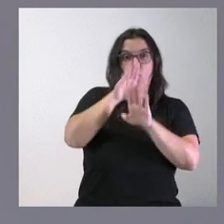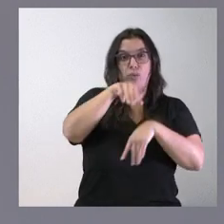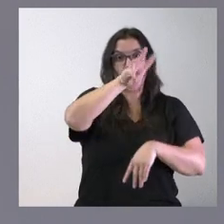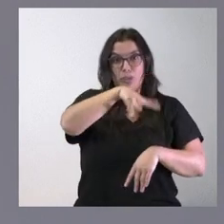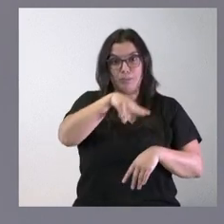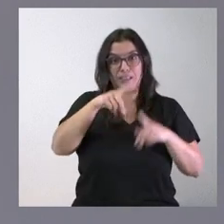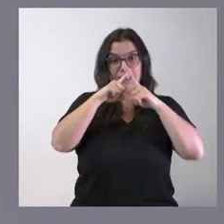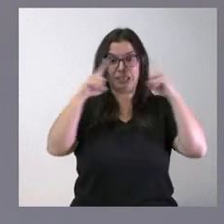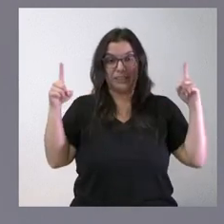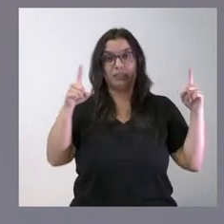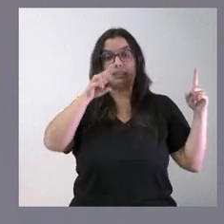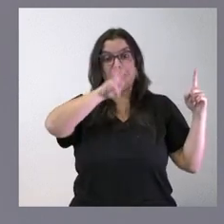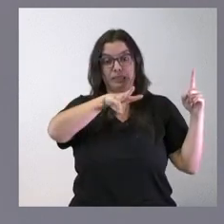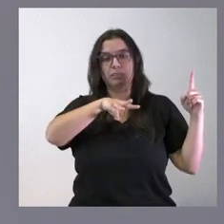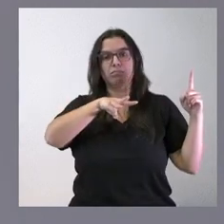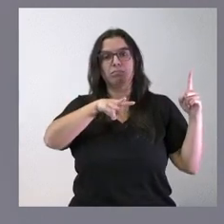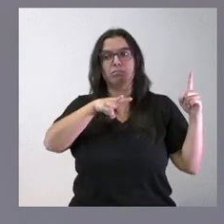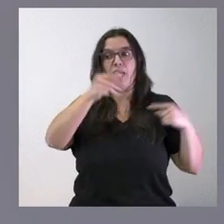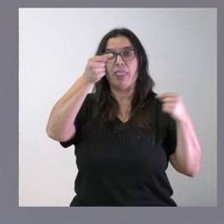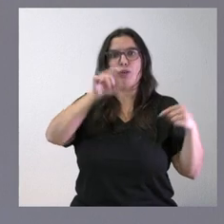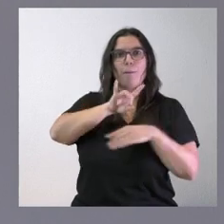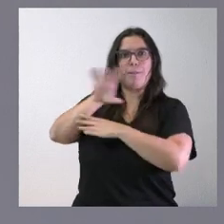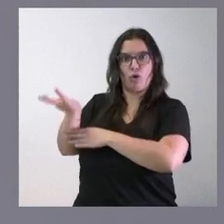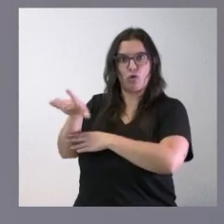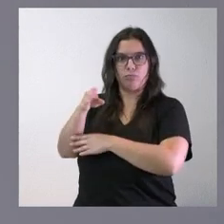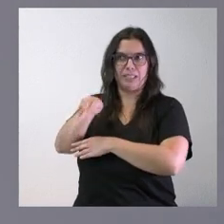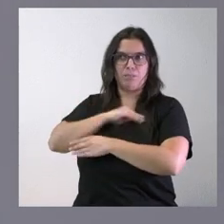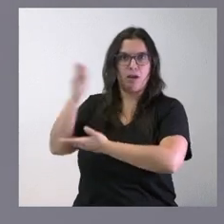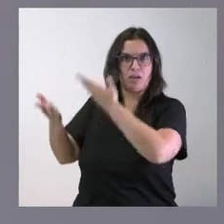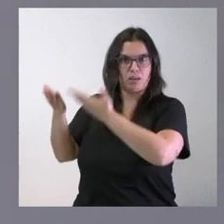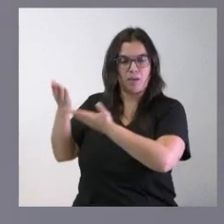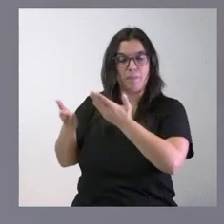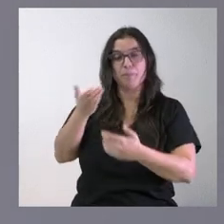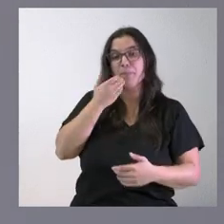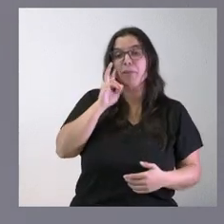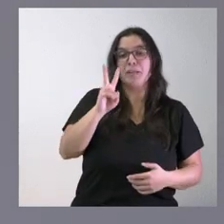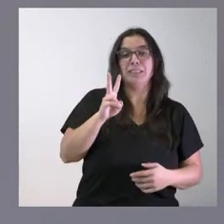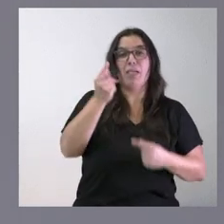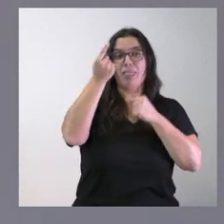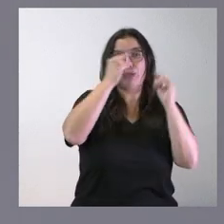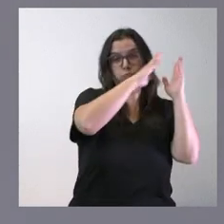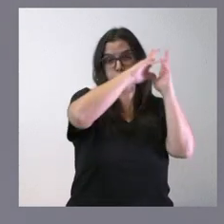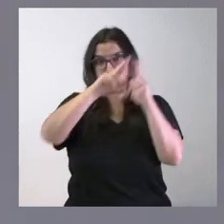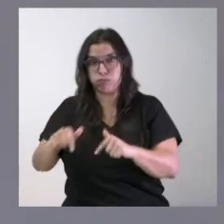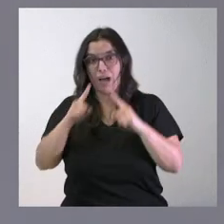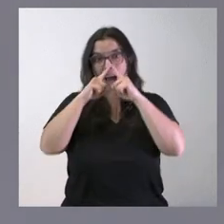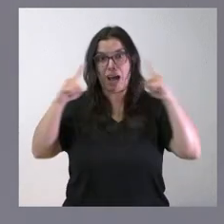Castilla y León tuvo mejor comportamiento que en el conjunto de España si analizamos los datos intranuales estamos teniendo un comportamiento mejor que